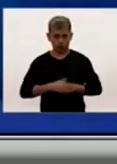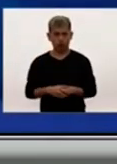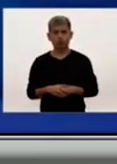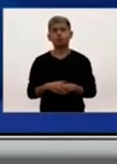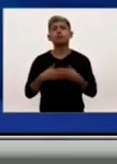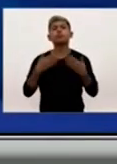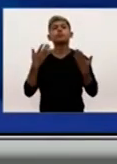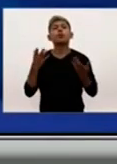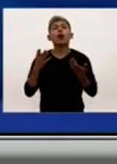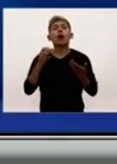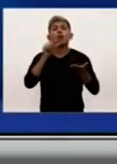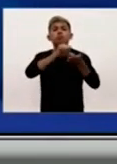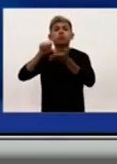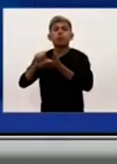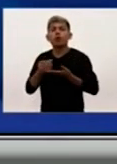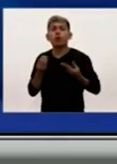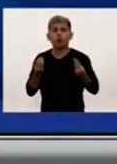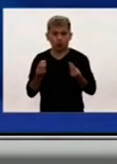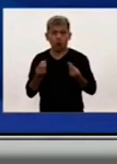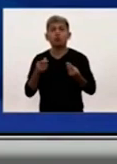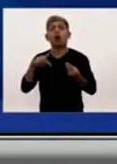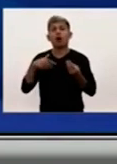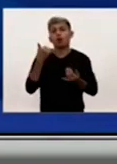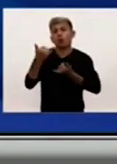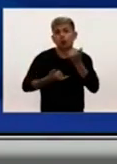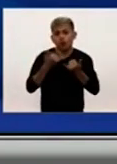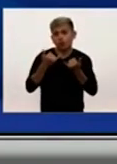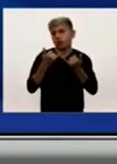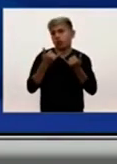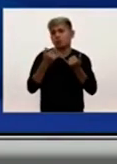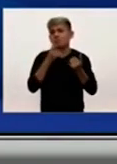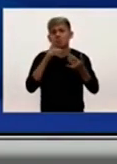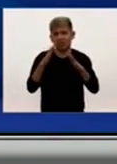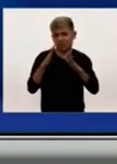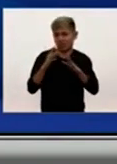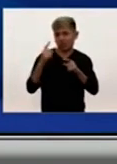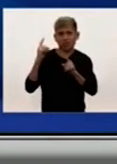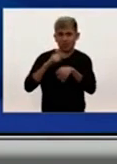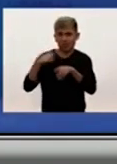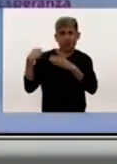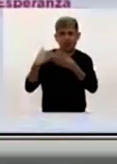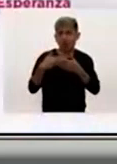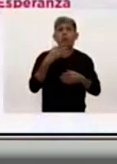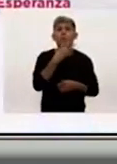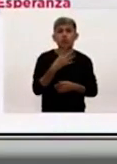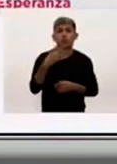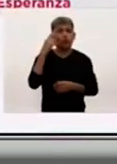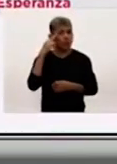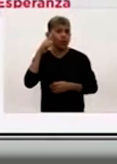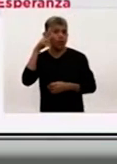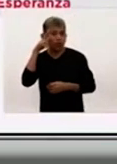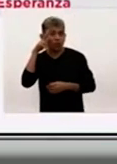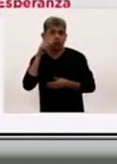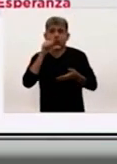En cuanto a la distribución territorial de los casos, continúa muy similar al último tiempo, 498 casos